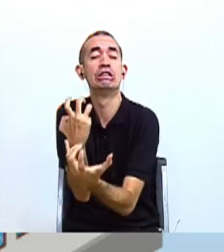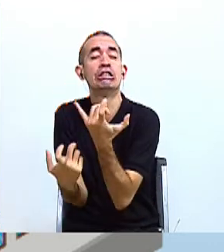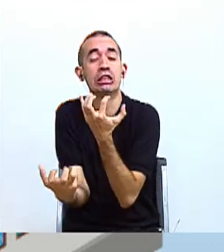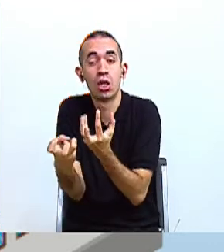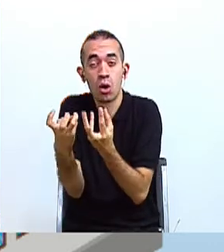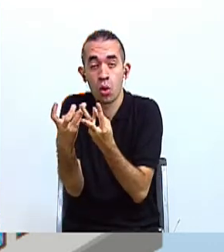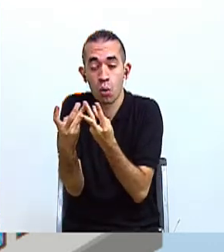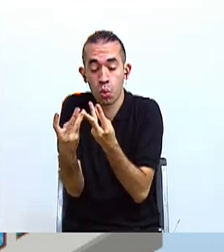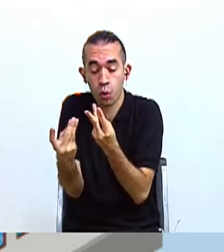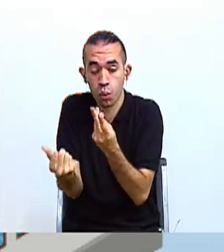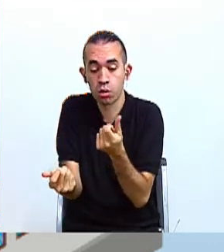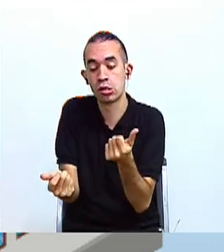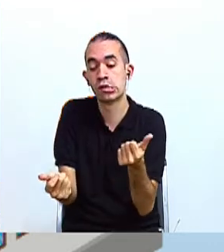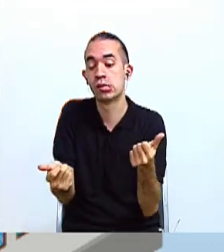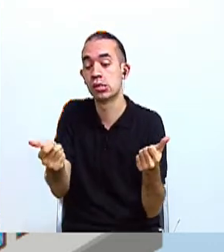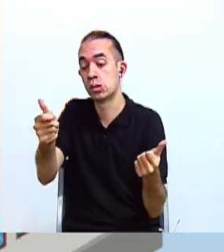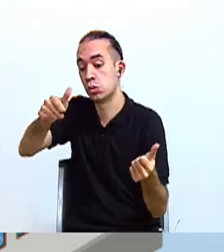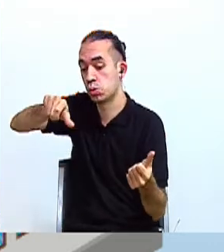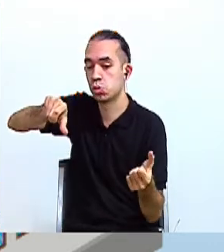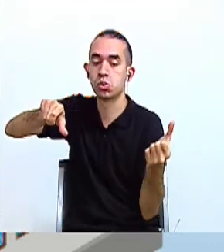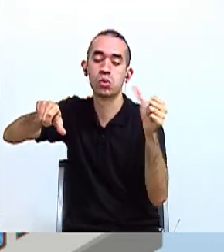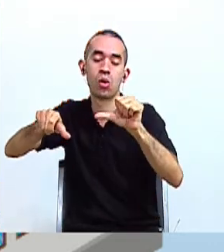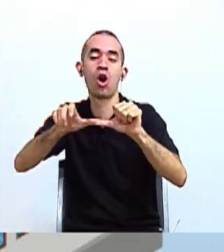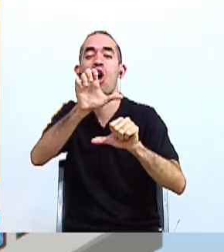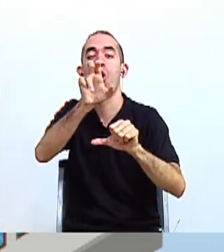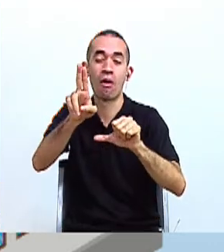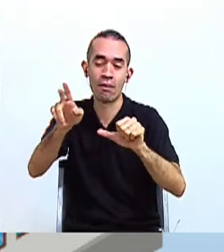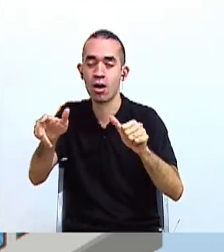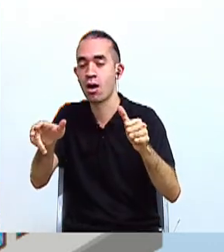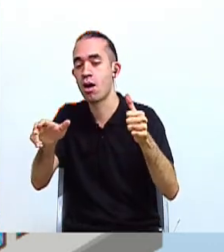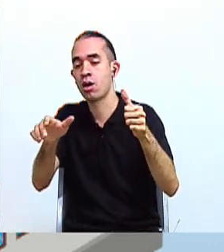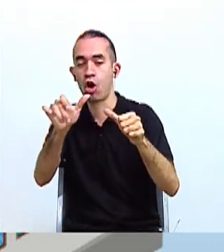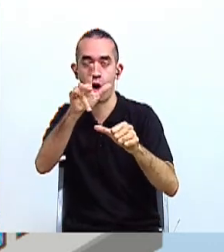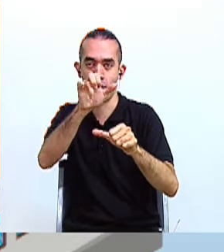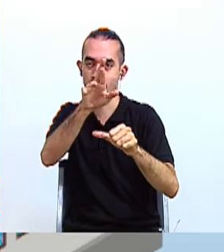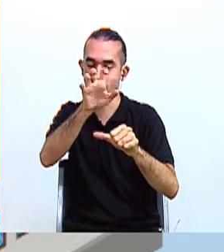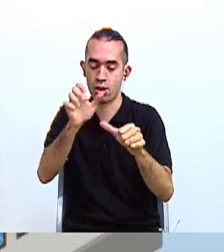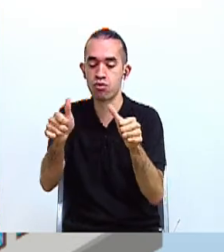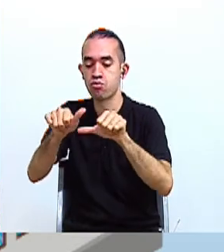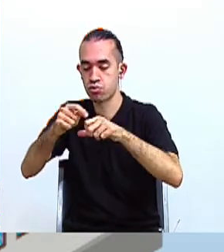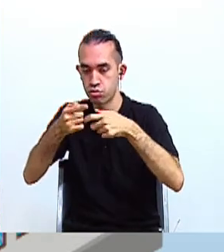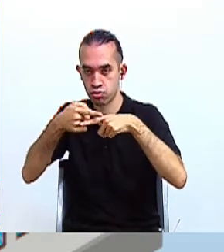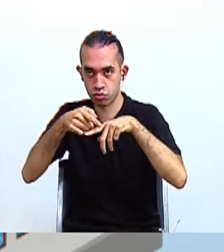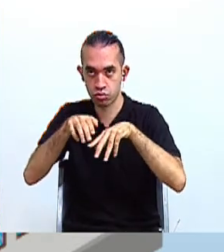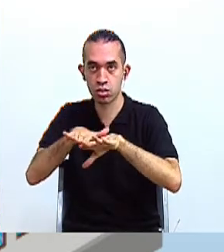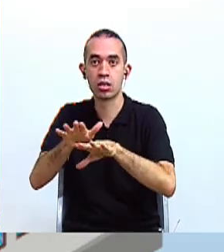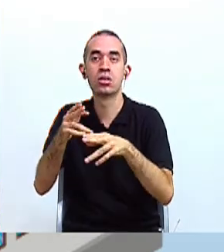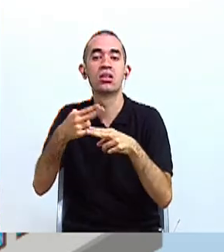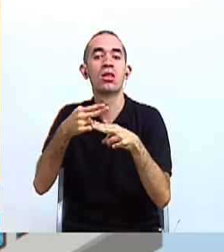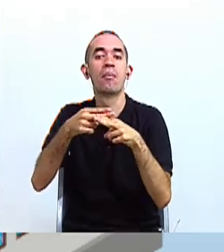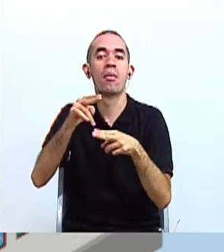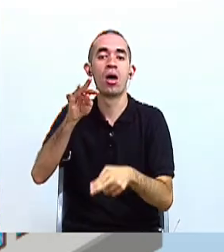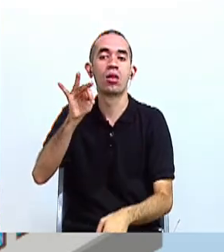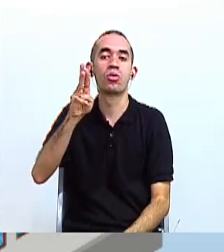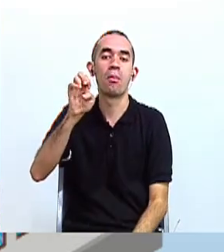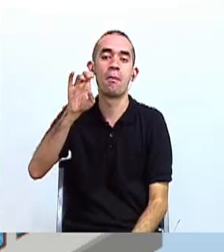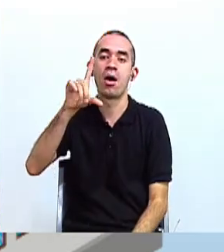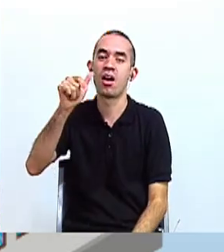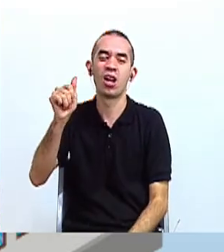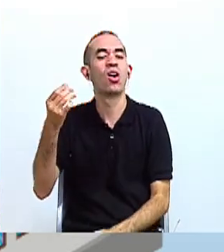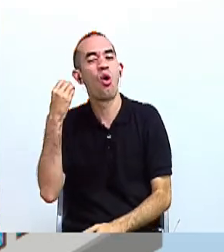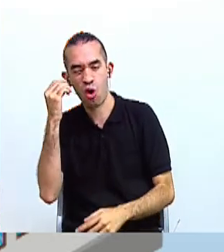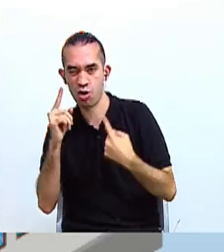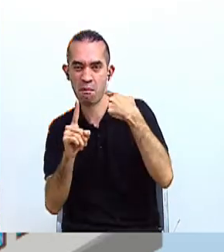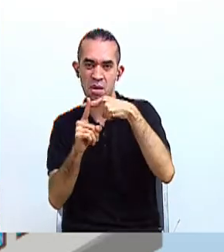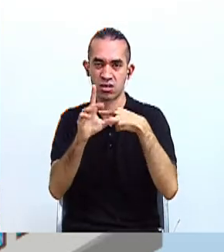aleación con otros materiales como el cobre para obtener una aleación, precisamente, llamada la tumbaga. Así elaboraron